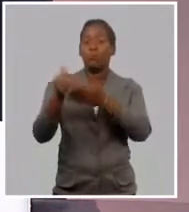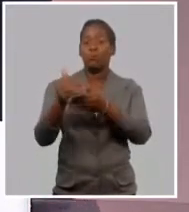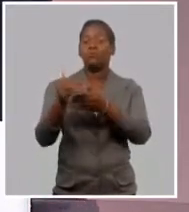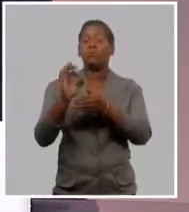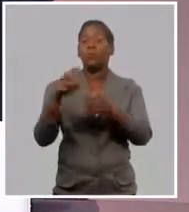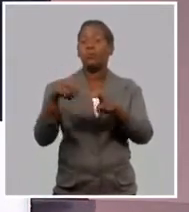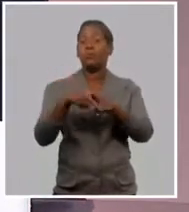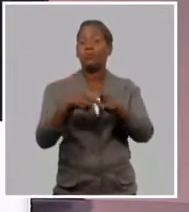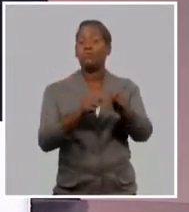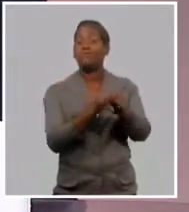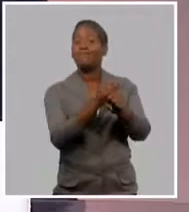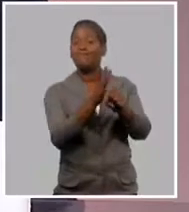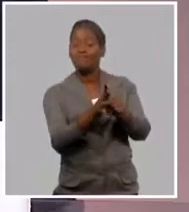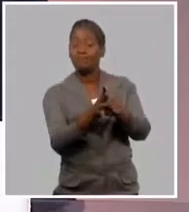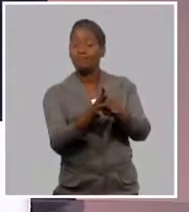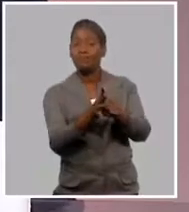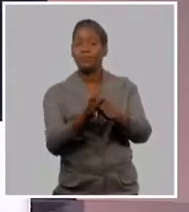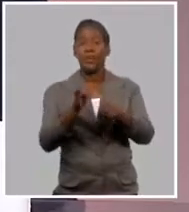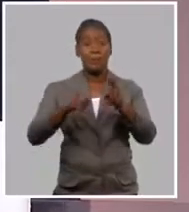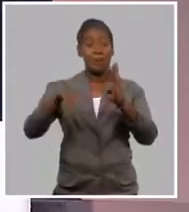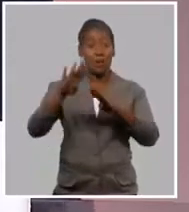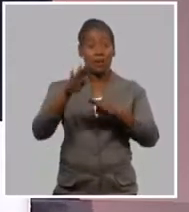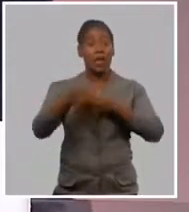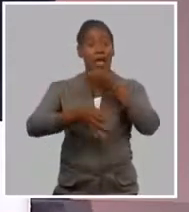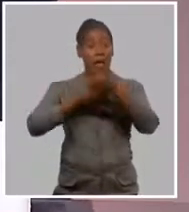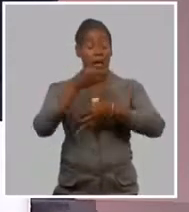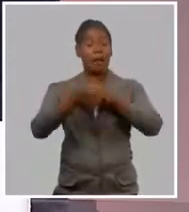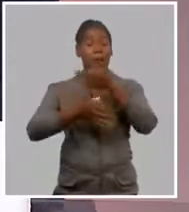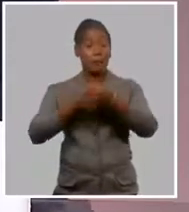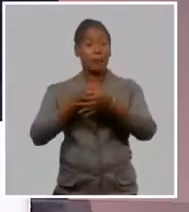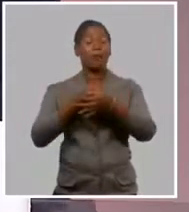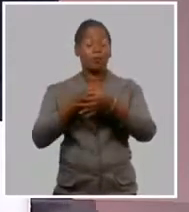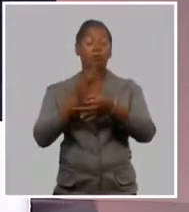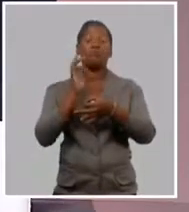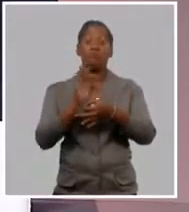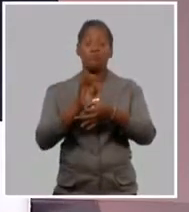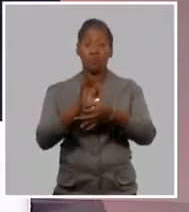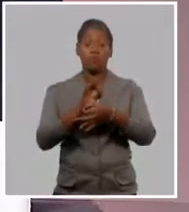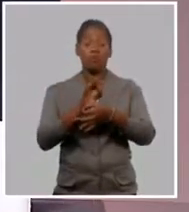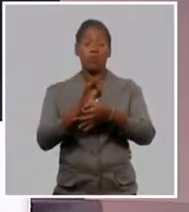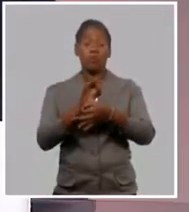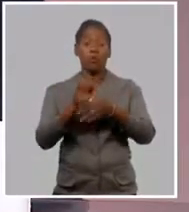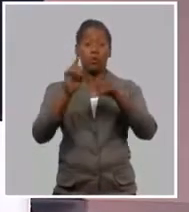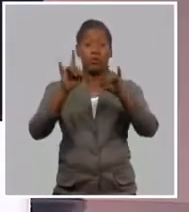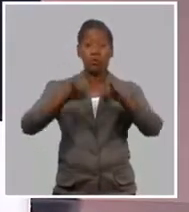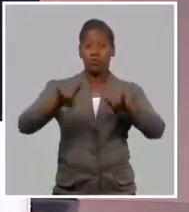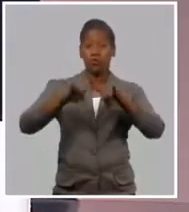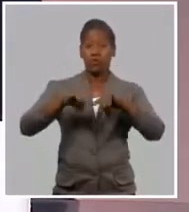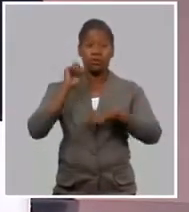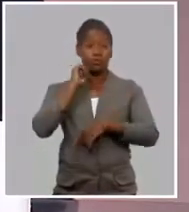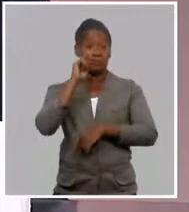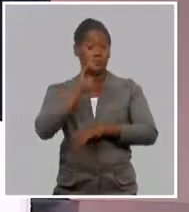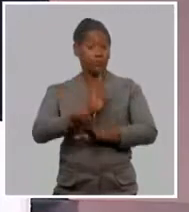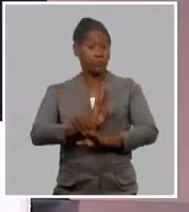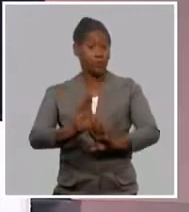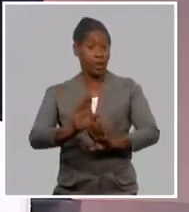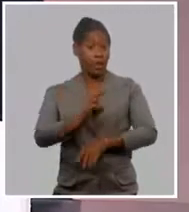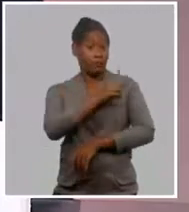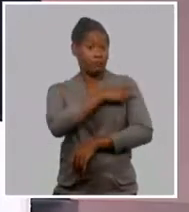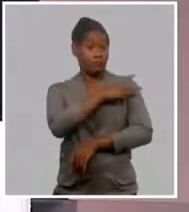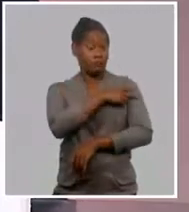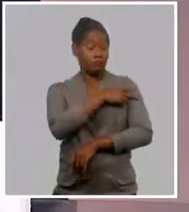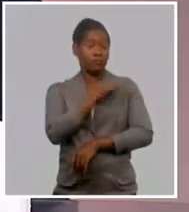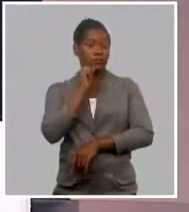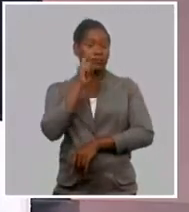educación general la pandemia. Como bien expresaba la ministra en la mesa redonda, bueno, el duodécimo grado culminará su